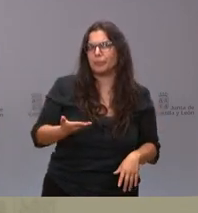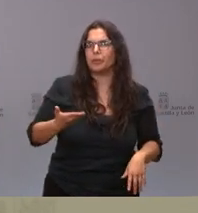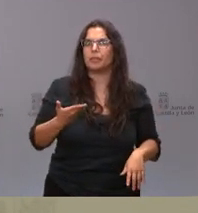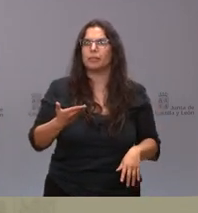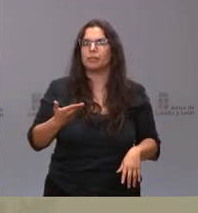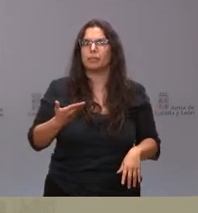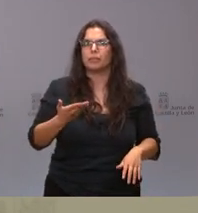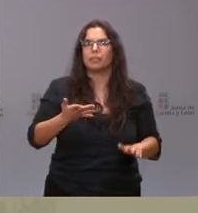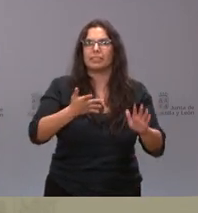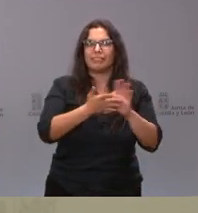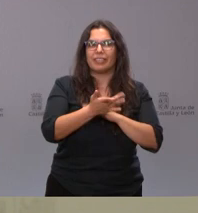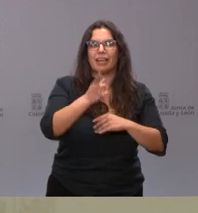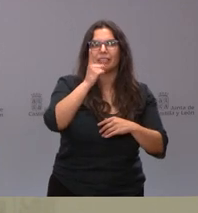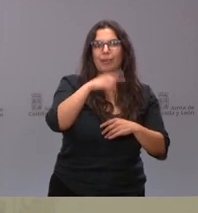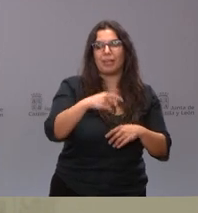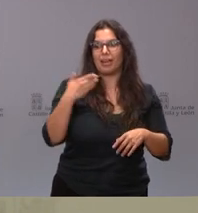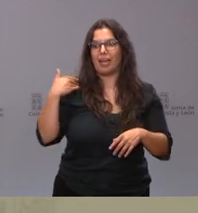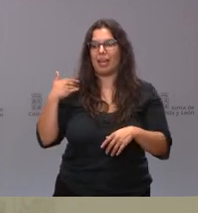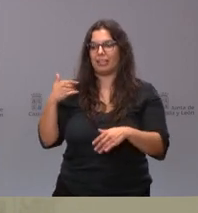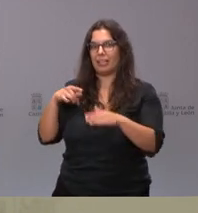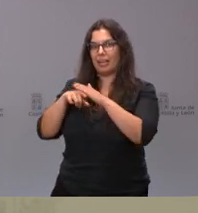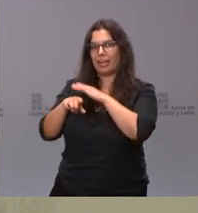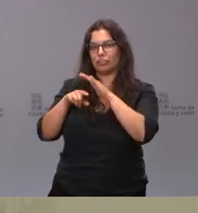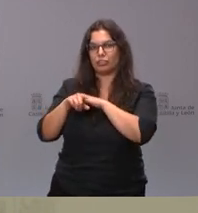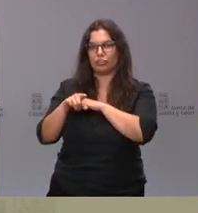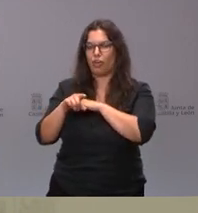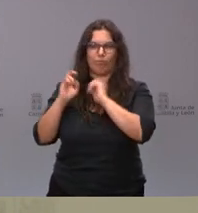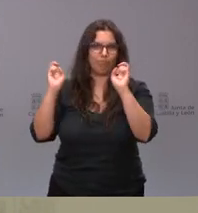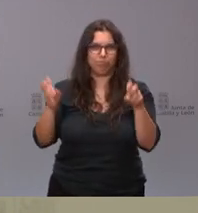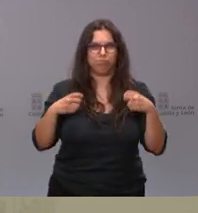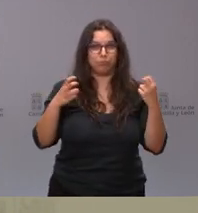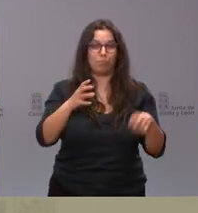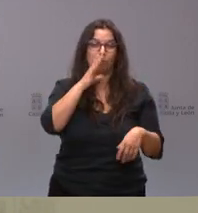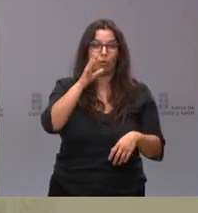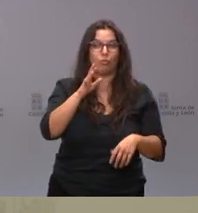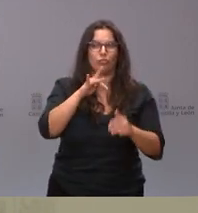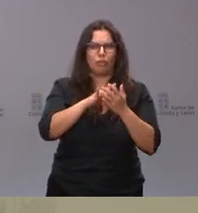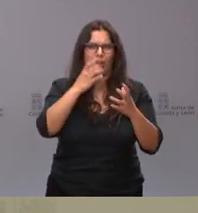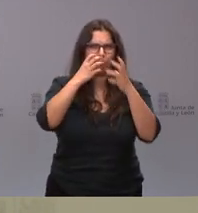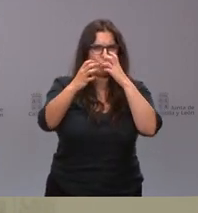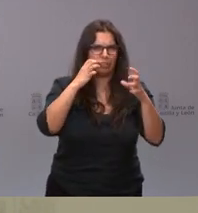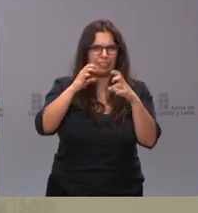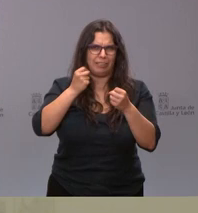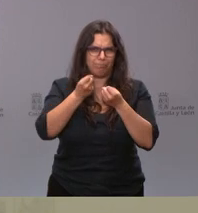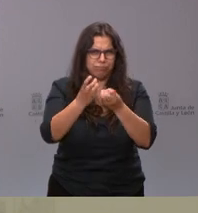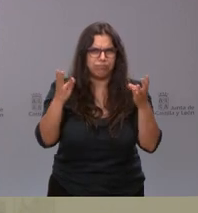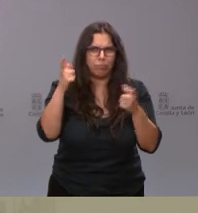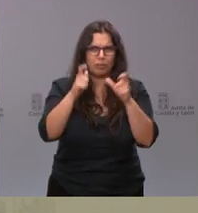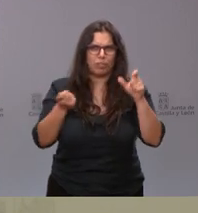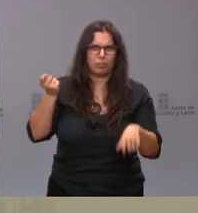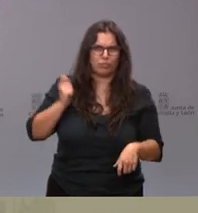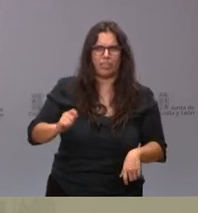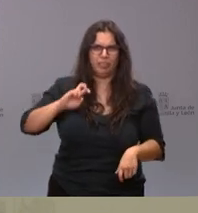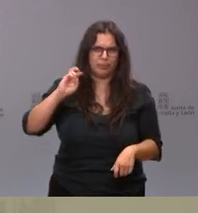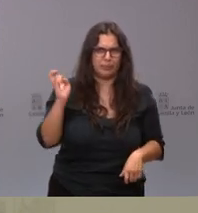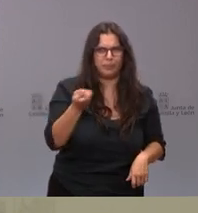totalidad de cómo se estaba gestionando este servicio. De hecho, ha habido, bueno, una alta volatilidad y quejas, protestas de los trabajadores. Y, aparte de muchas